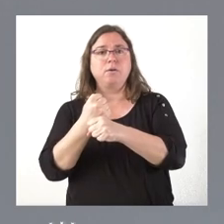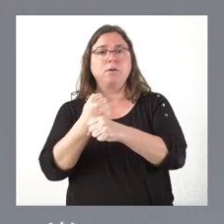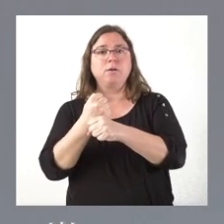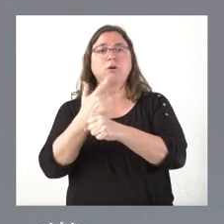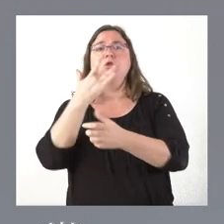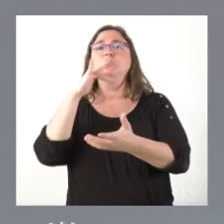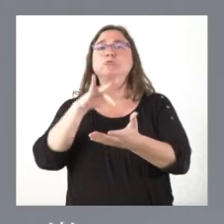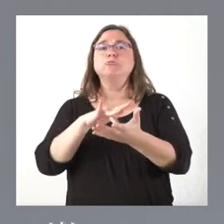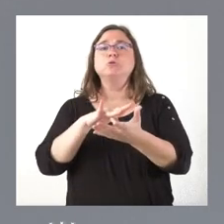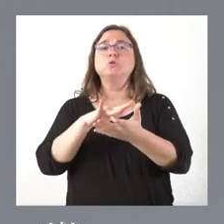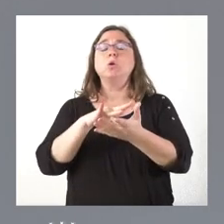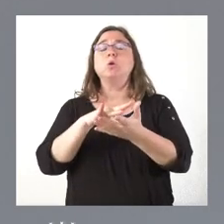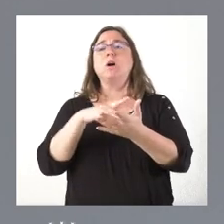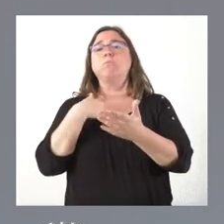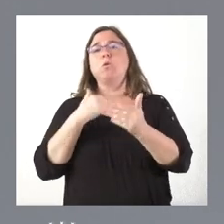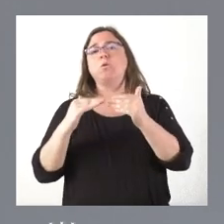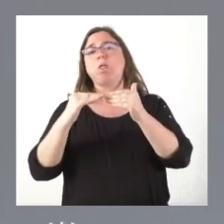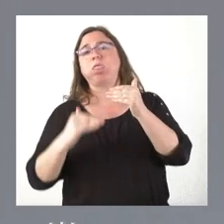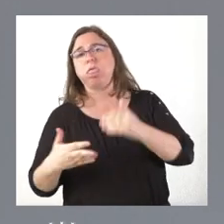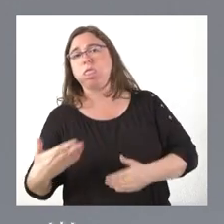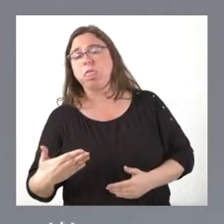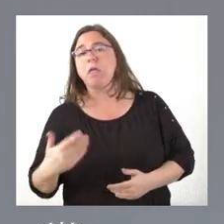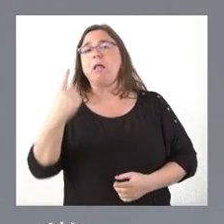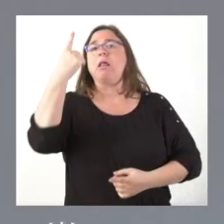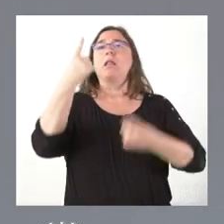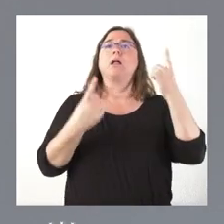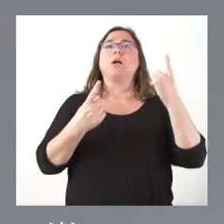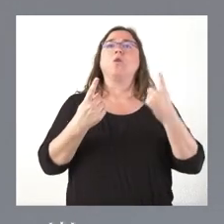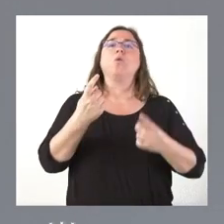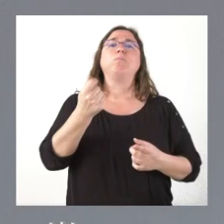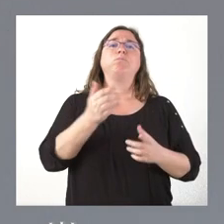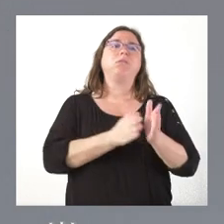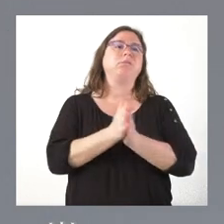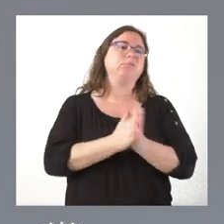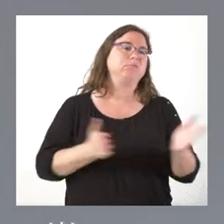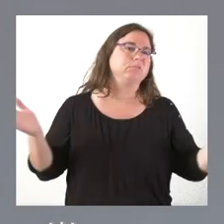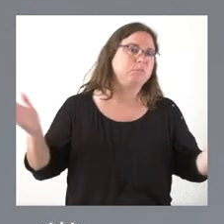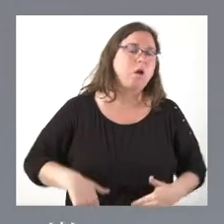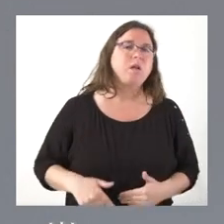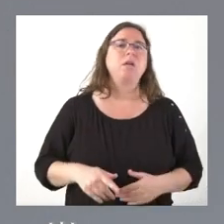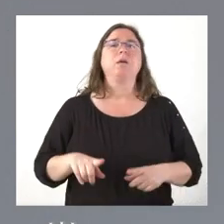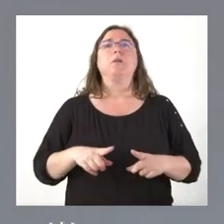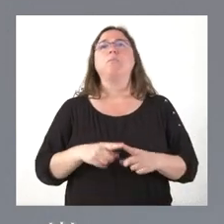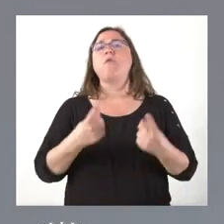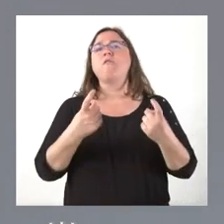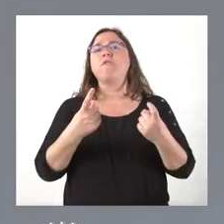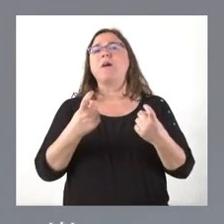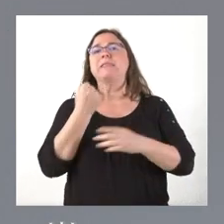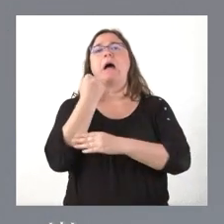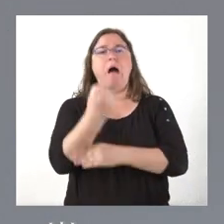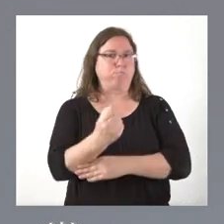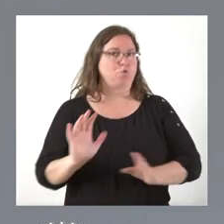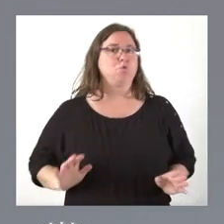estado por debajo de sus posibilidades, ha sido por desánimo, por desaliento, por falta de apoyo.